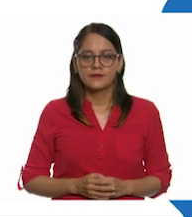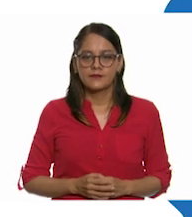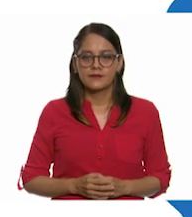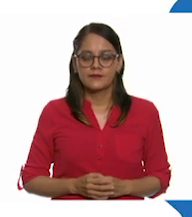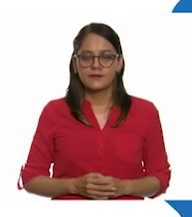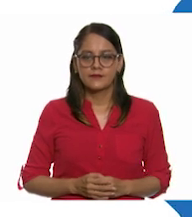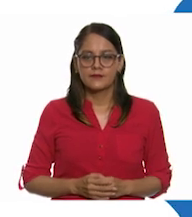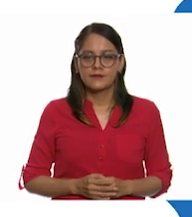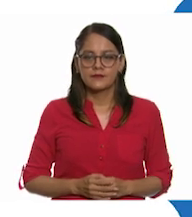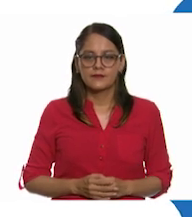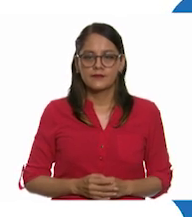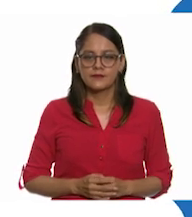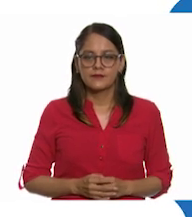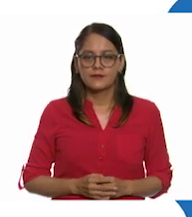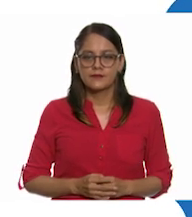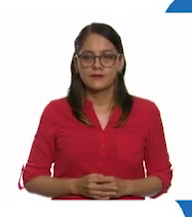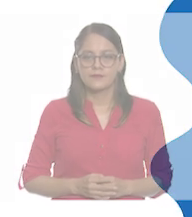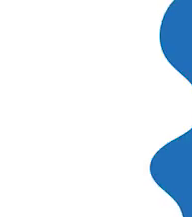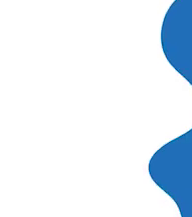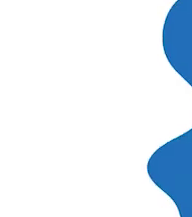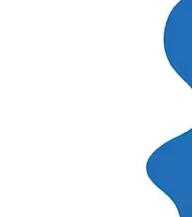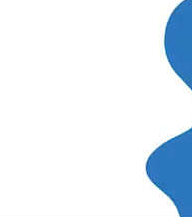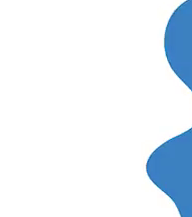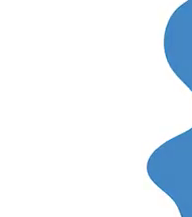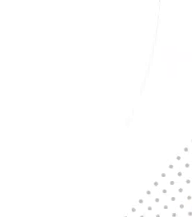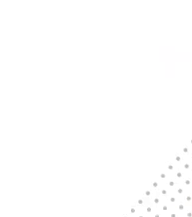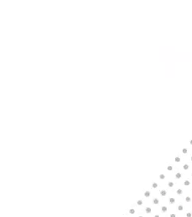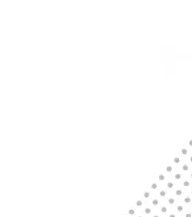.gov.mx.